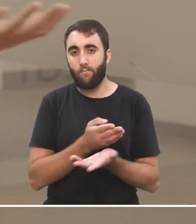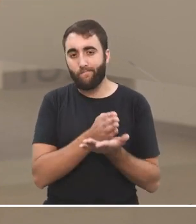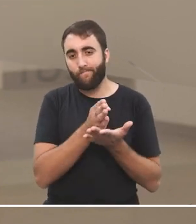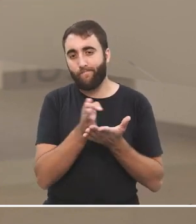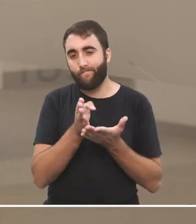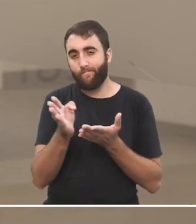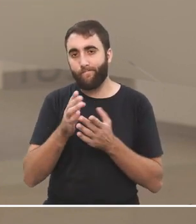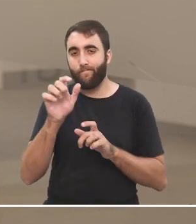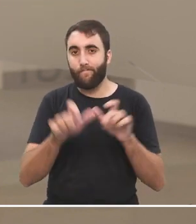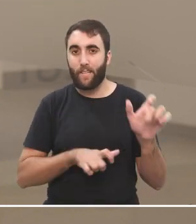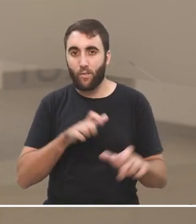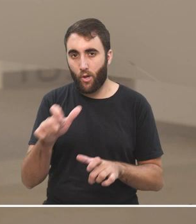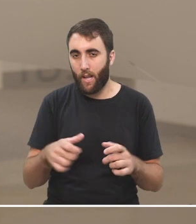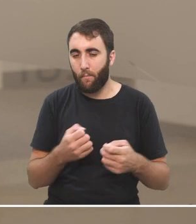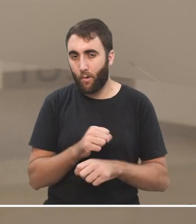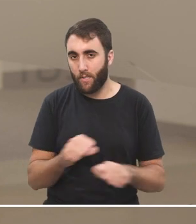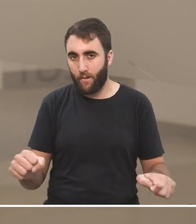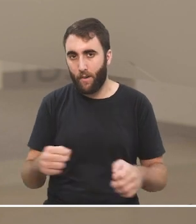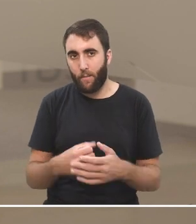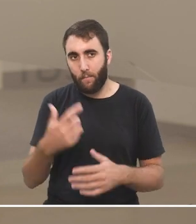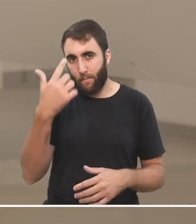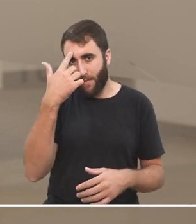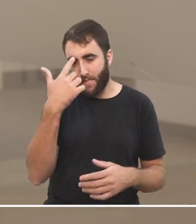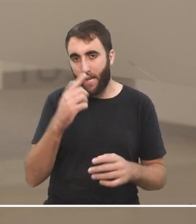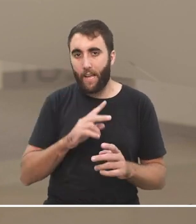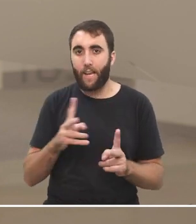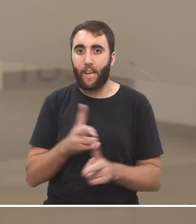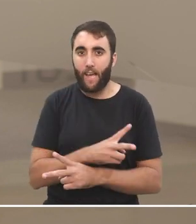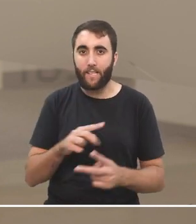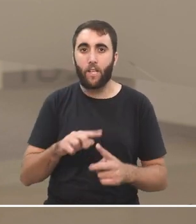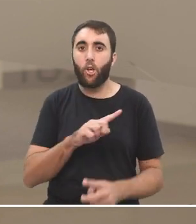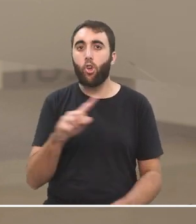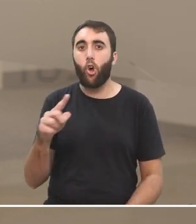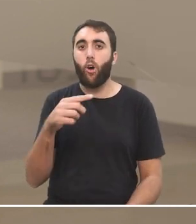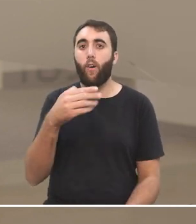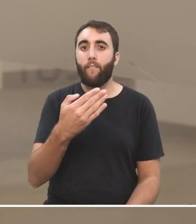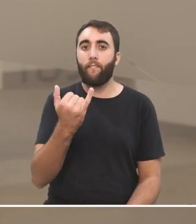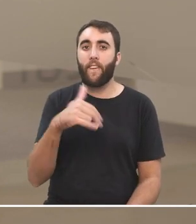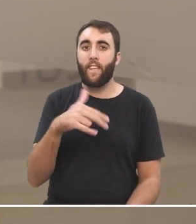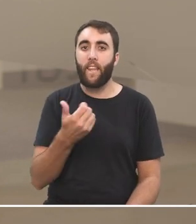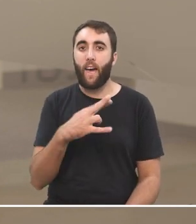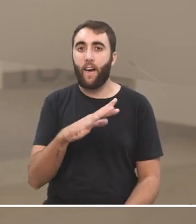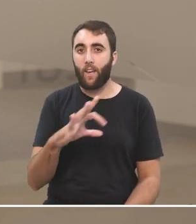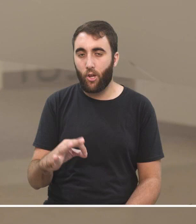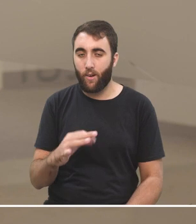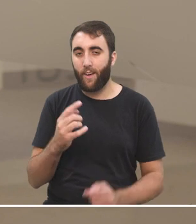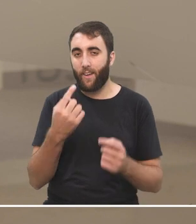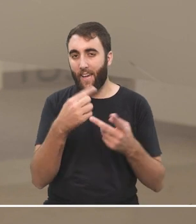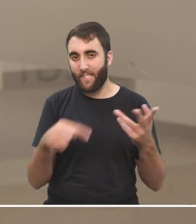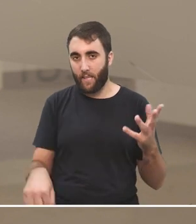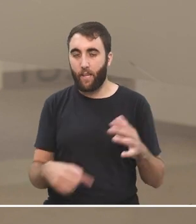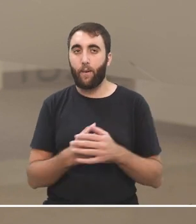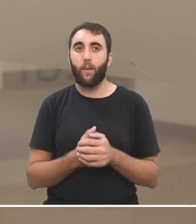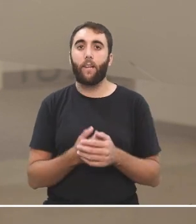de géneros posibles pensando en la categoría de trans no binario etc y además de eso cuestiones